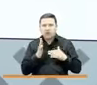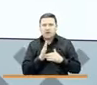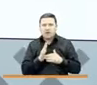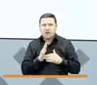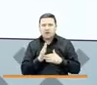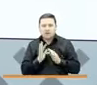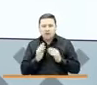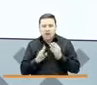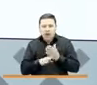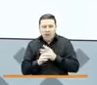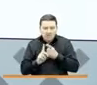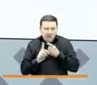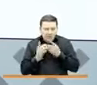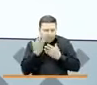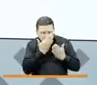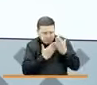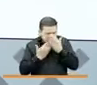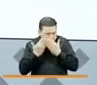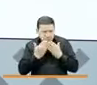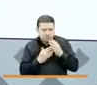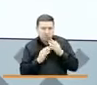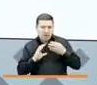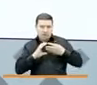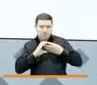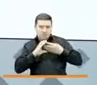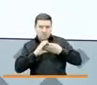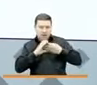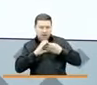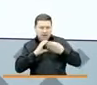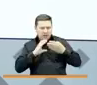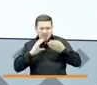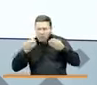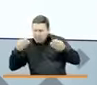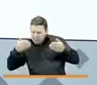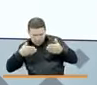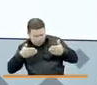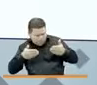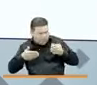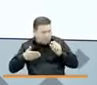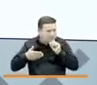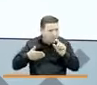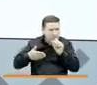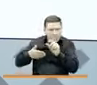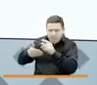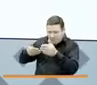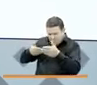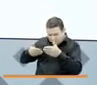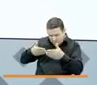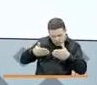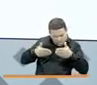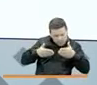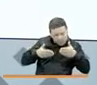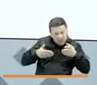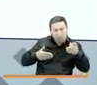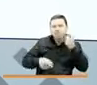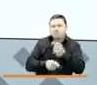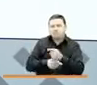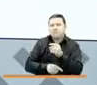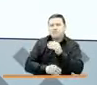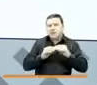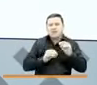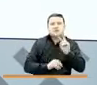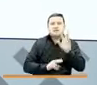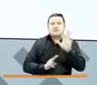estudios, unas encuestas del DANE, pero también por estar indagando y preguntando a cada uno de ellos al final